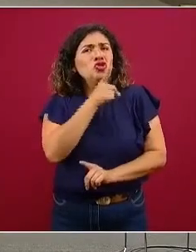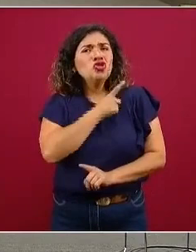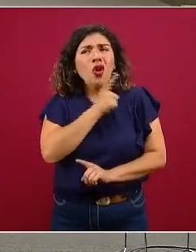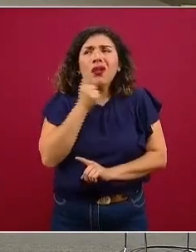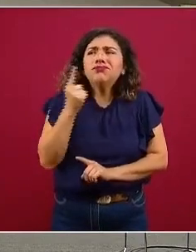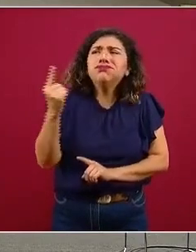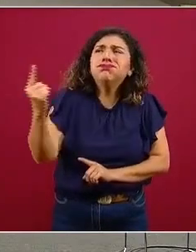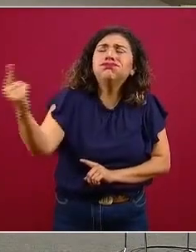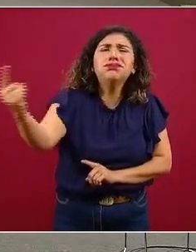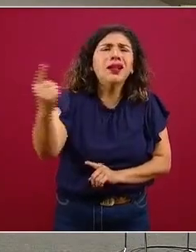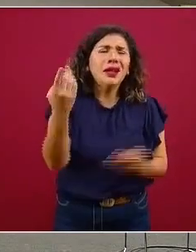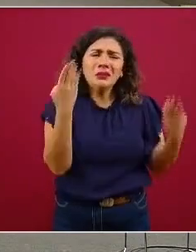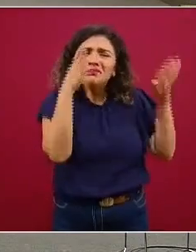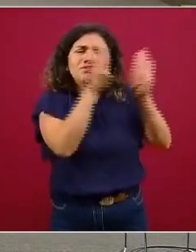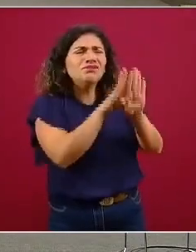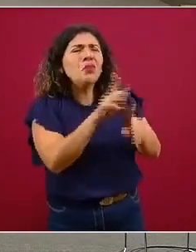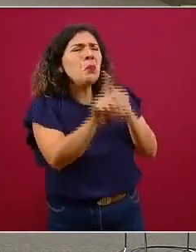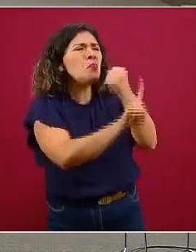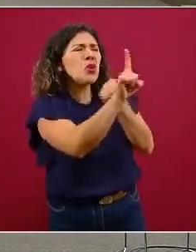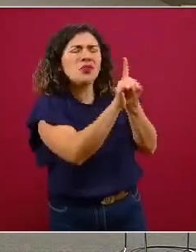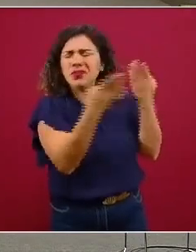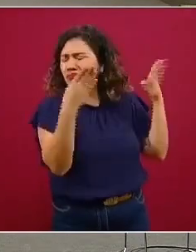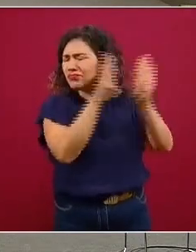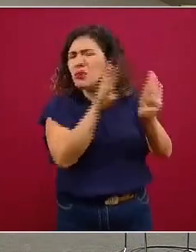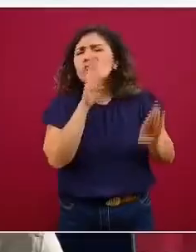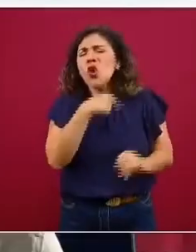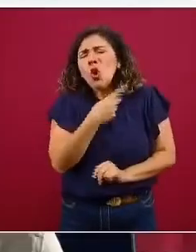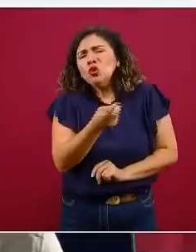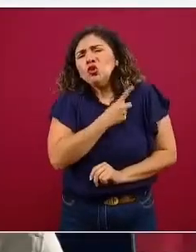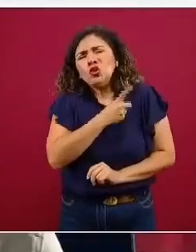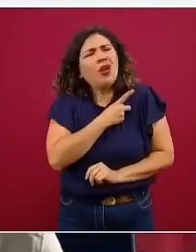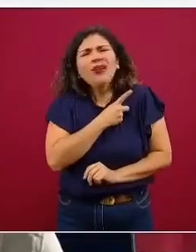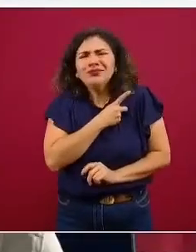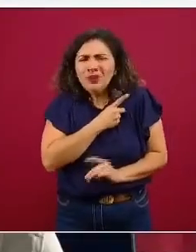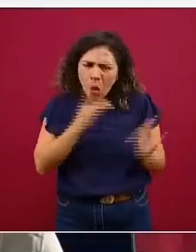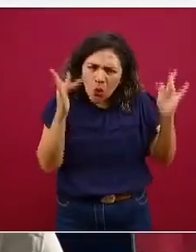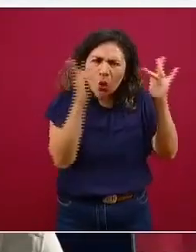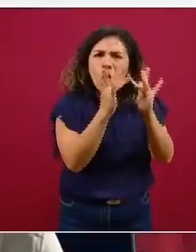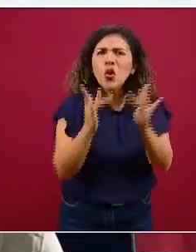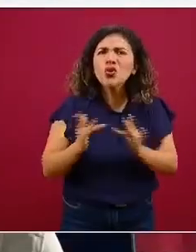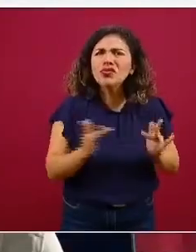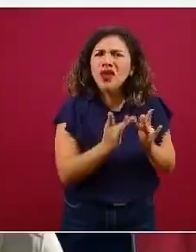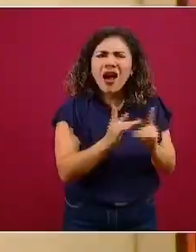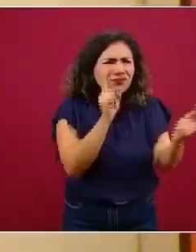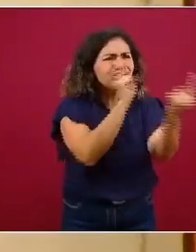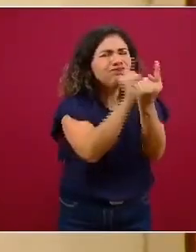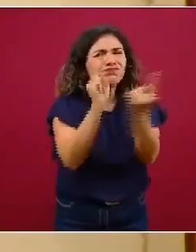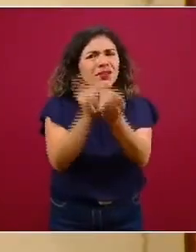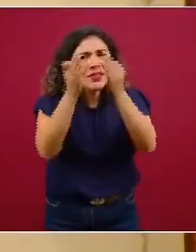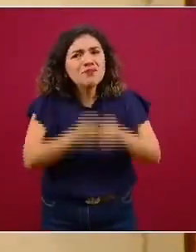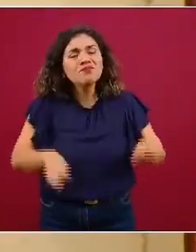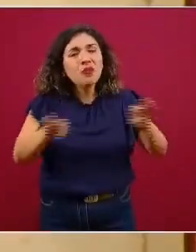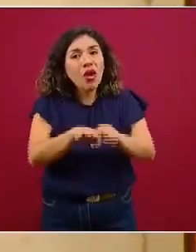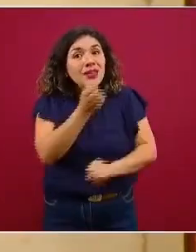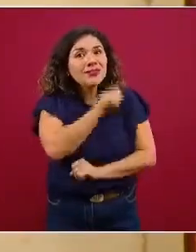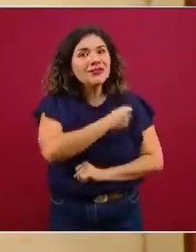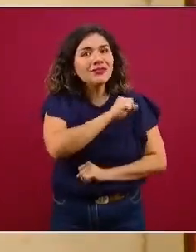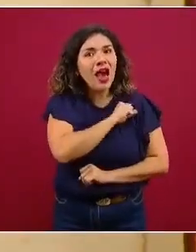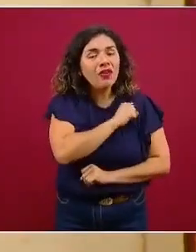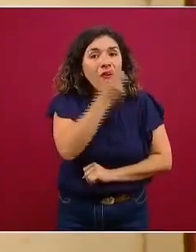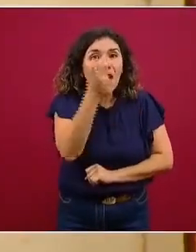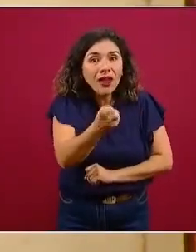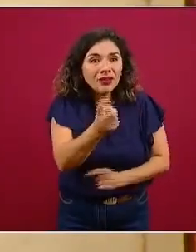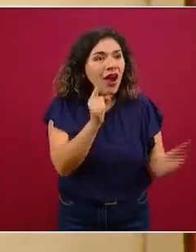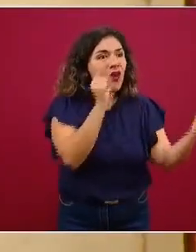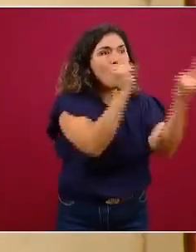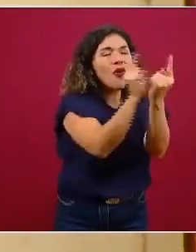reconectarnos con nuestras relaciones importantes que tengamos, relaciones sanas y que esta reconexión